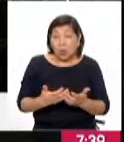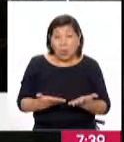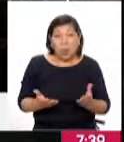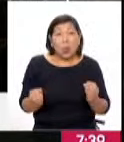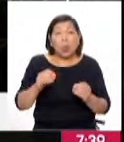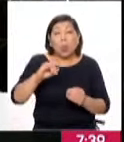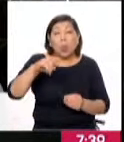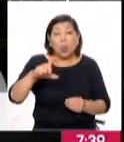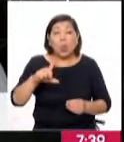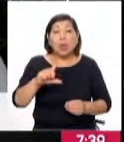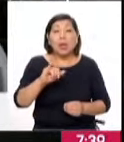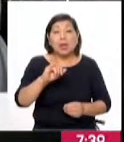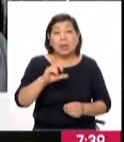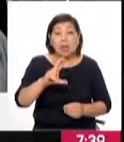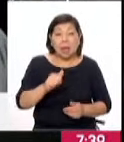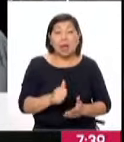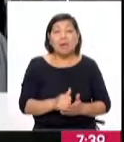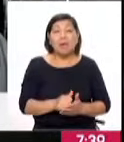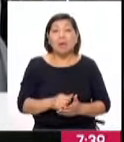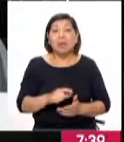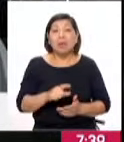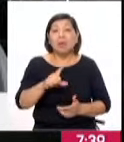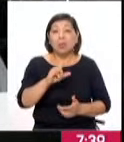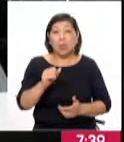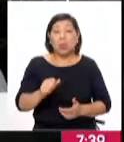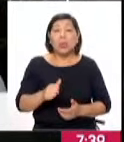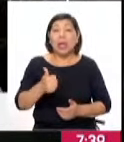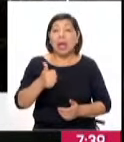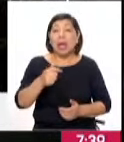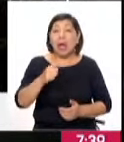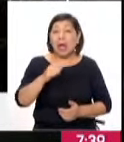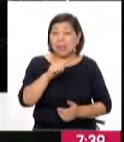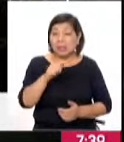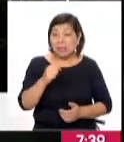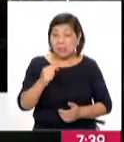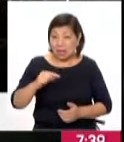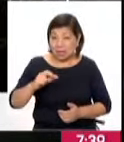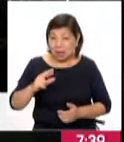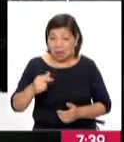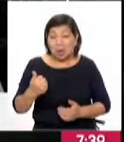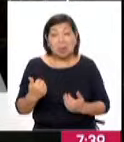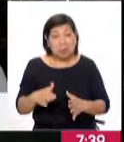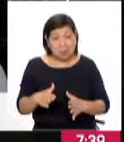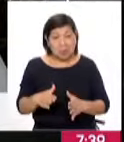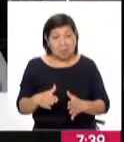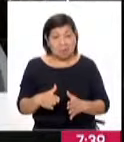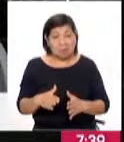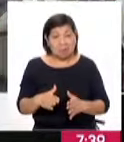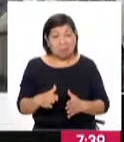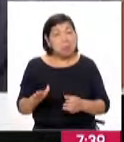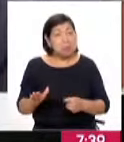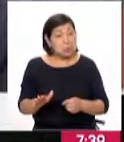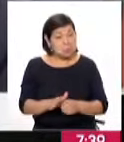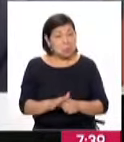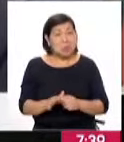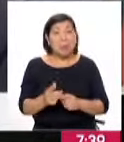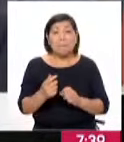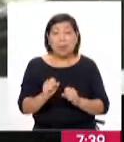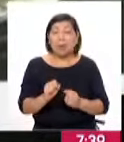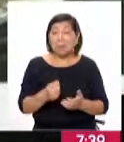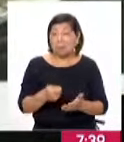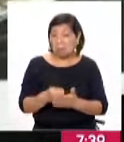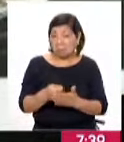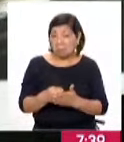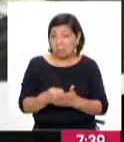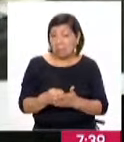Juli, Lave, Pomata, Yunguyo, Asillo, Asangaro, ya cuentan con fondos suficientes para que puedan